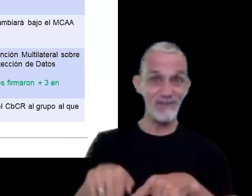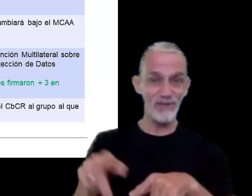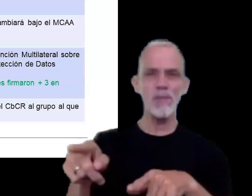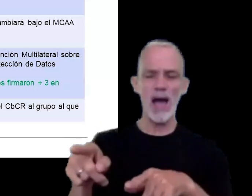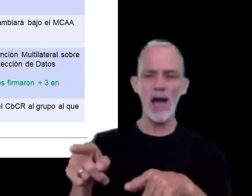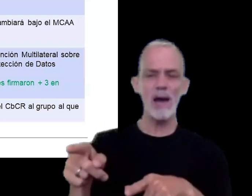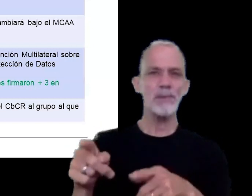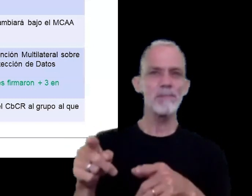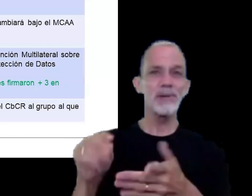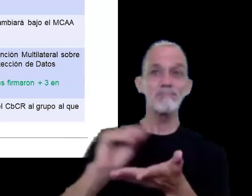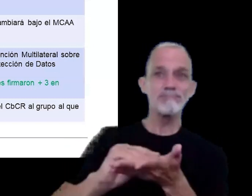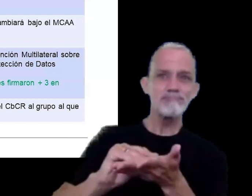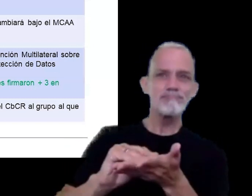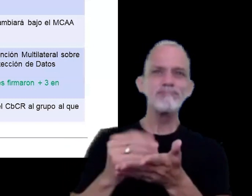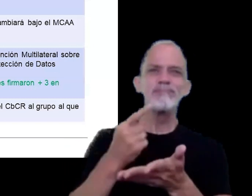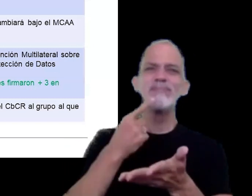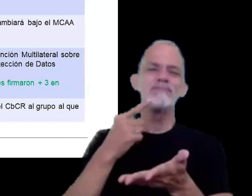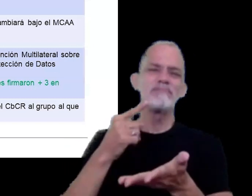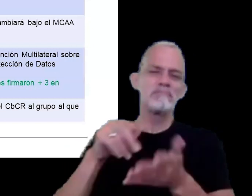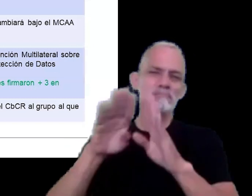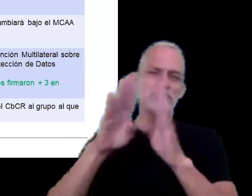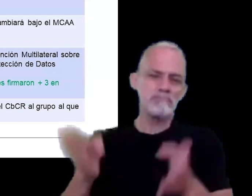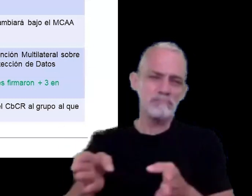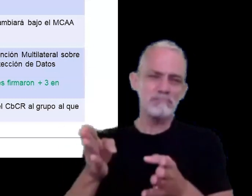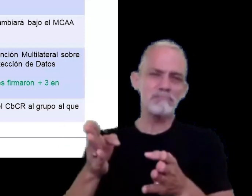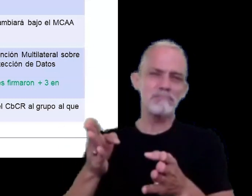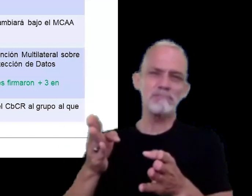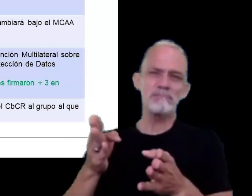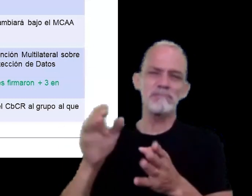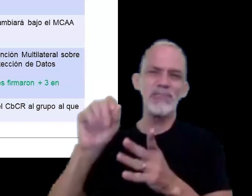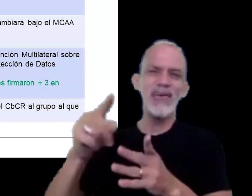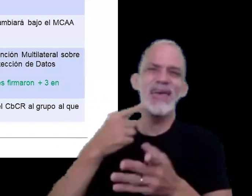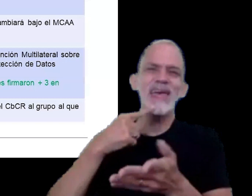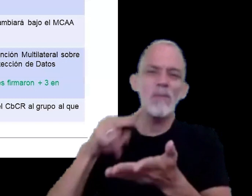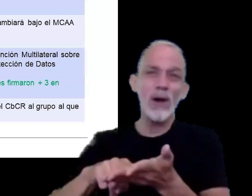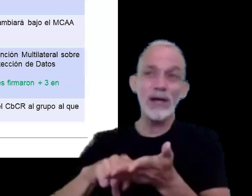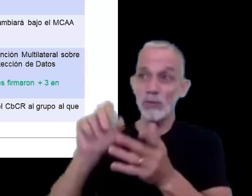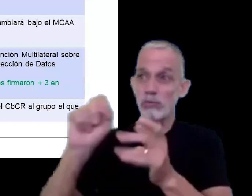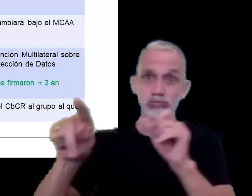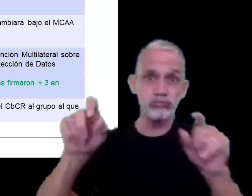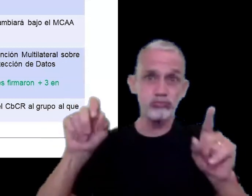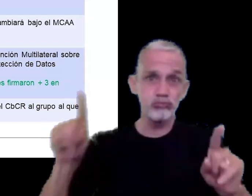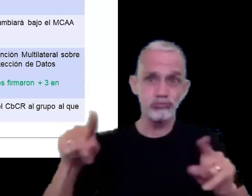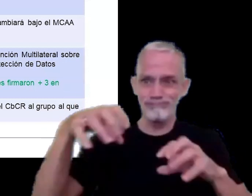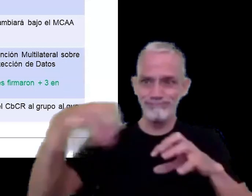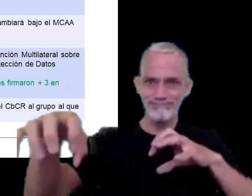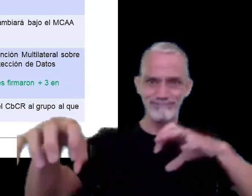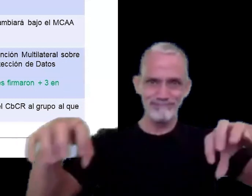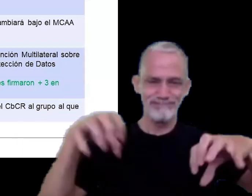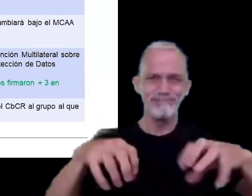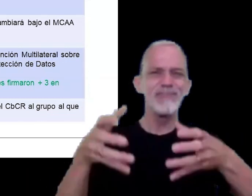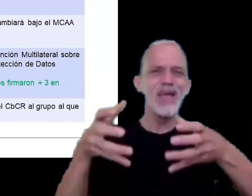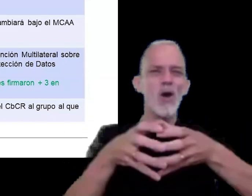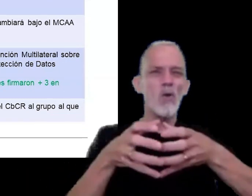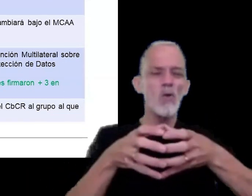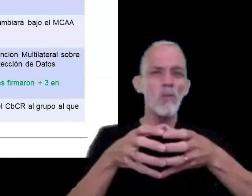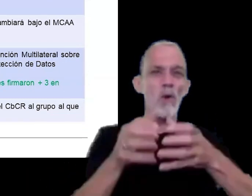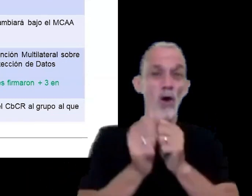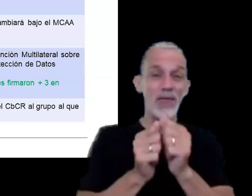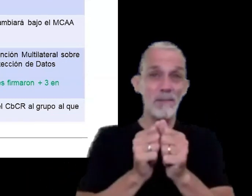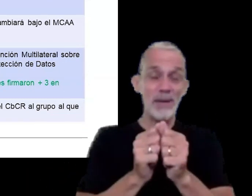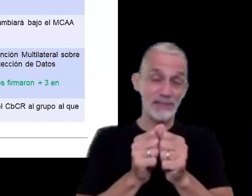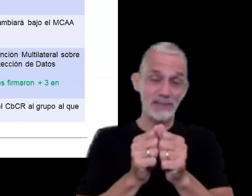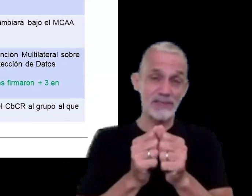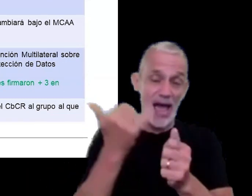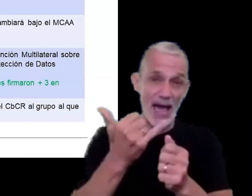administraciones fiscales de los países donde el grupo tiene una filial un contribuyente